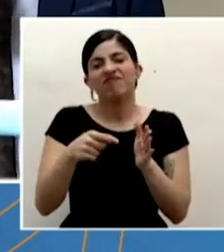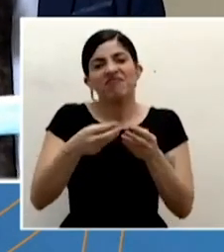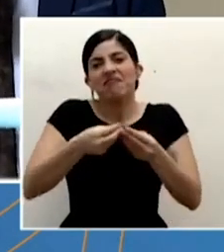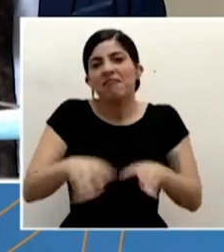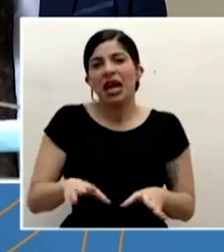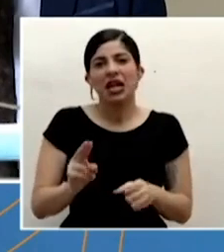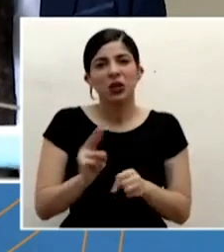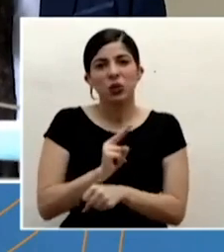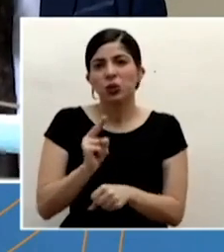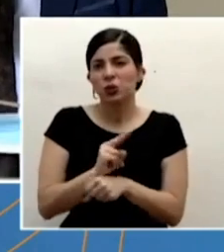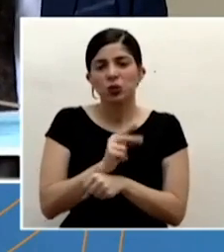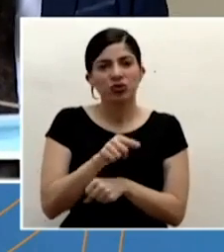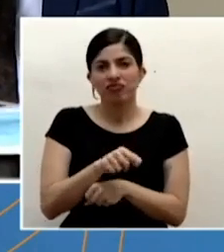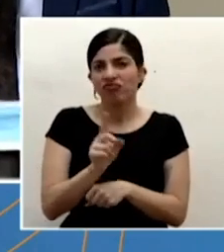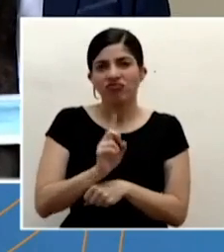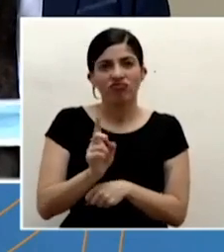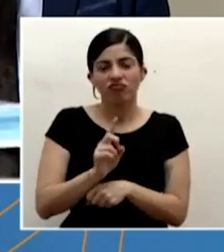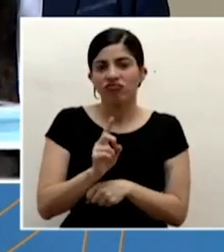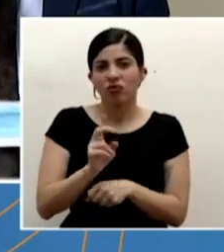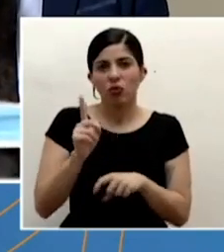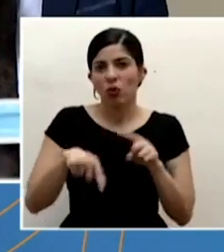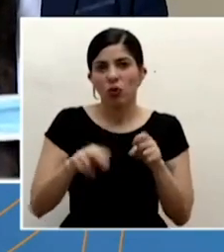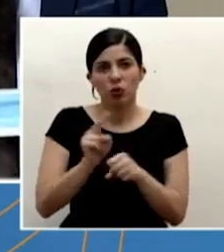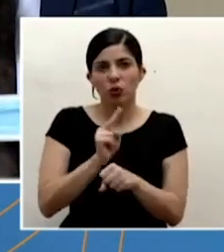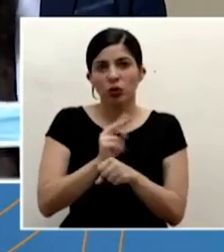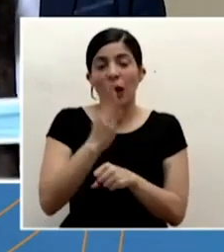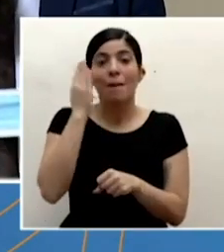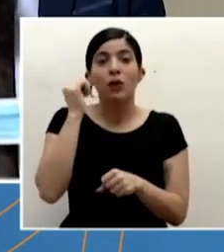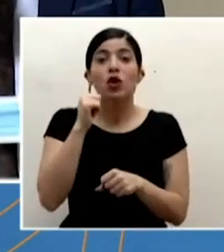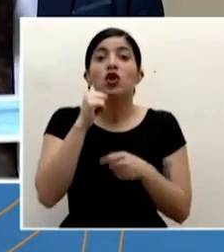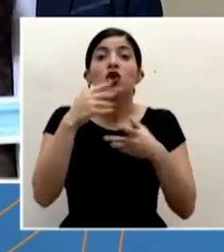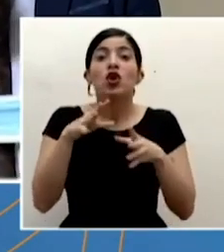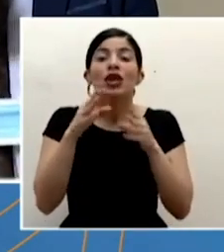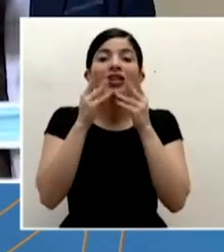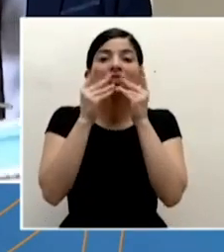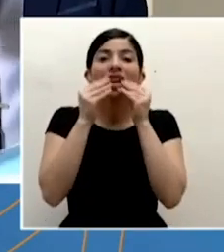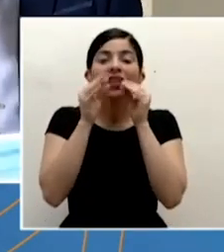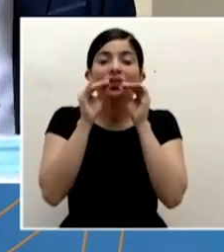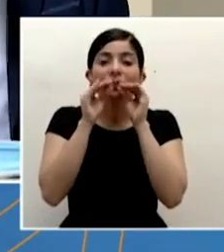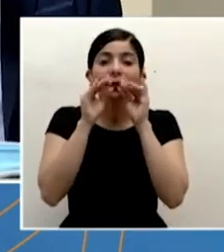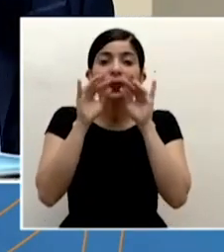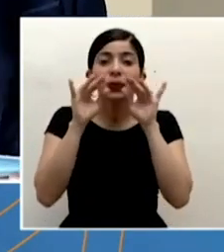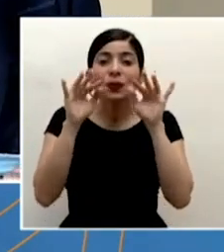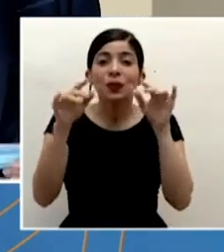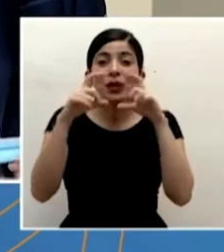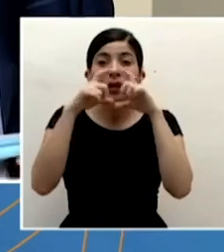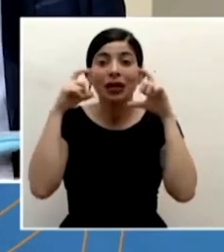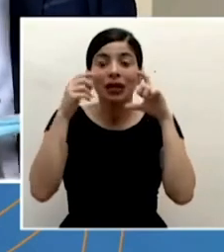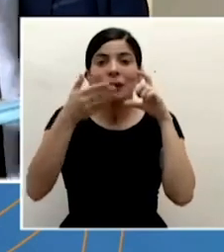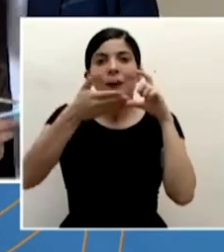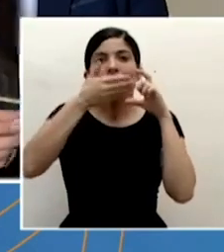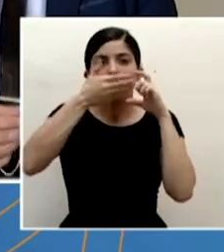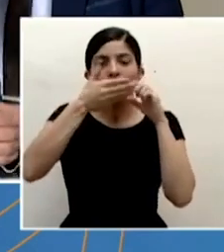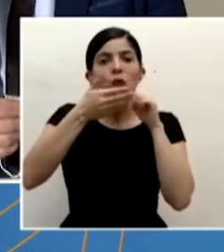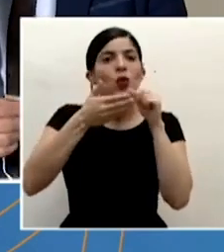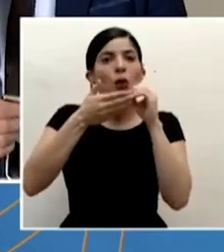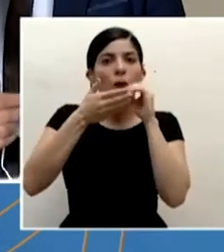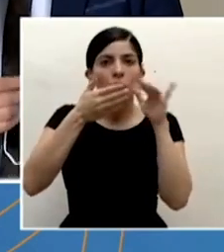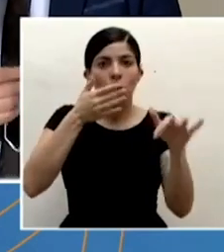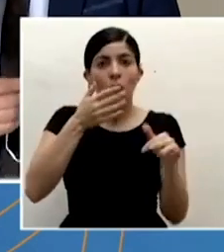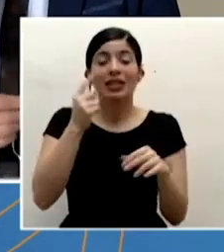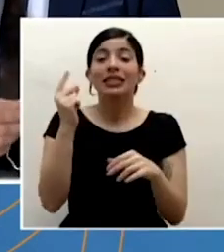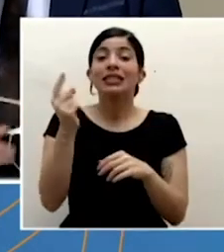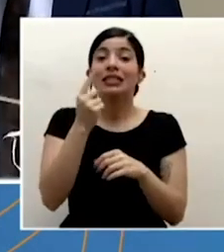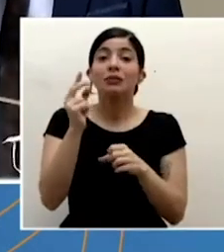utilidad justamente porque la idea es que no se escapen gotitas de saliva al momento de usarla tenemos que usarla siempre